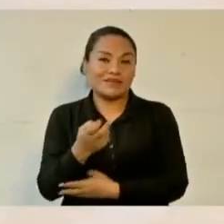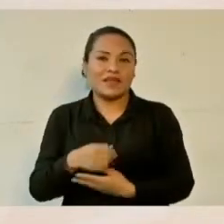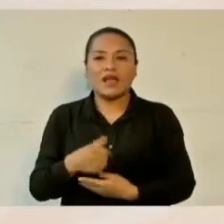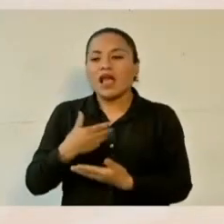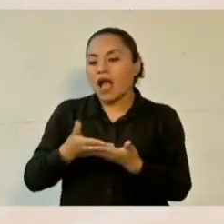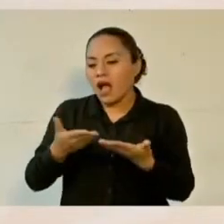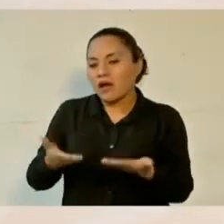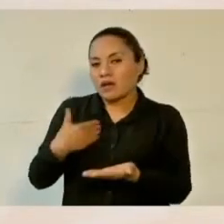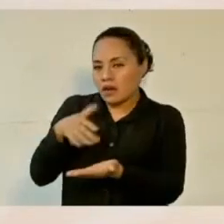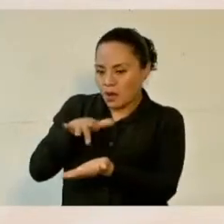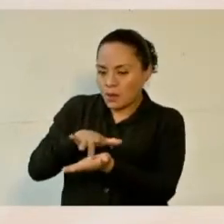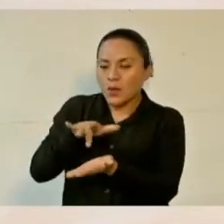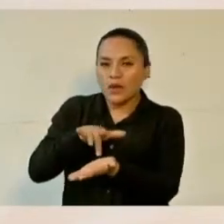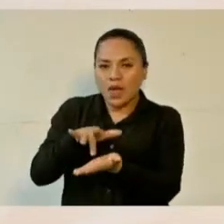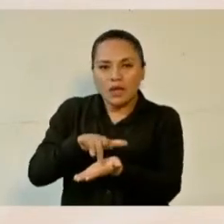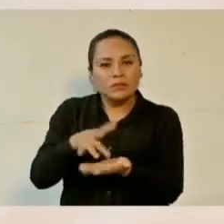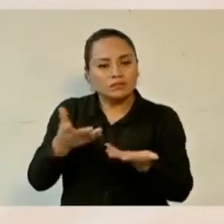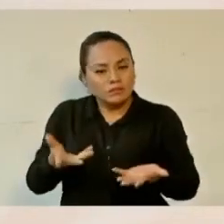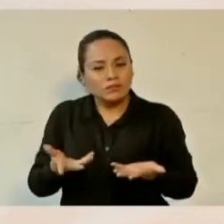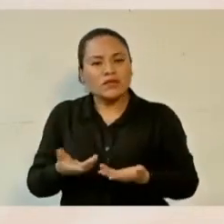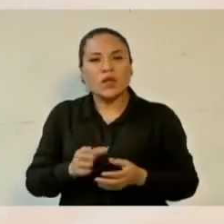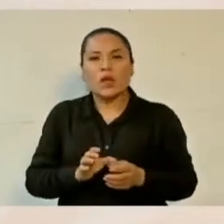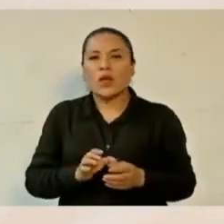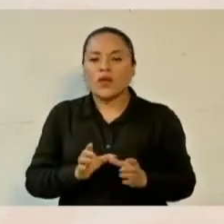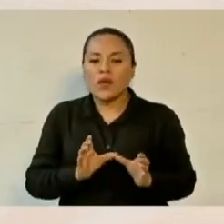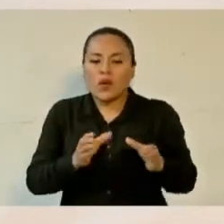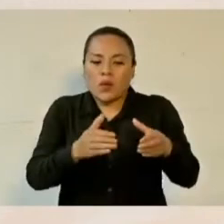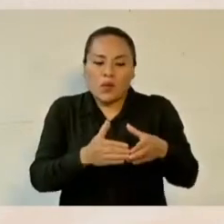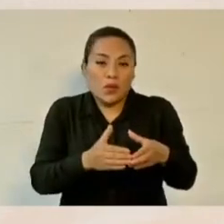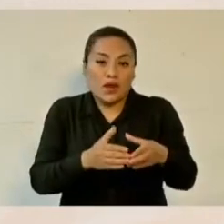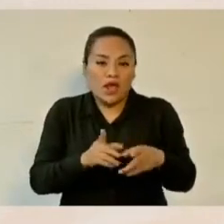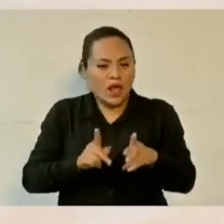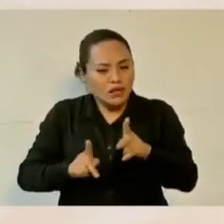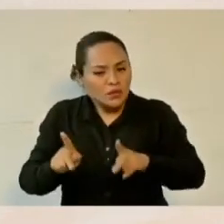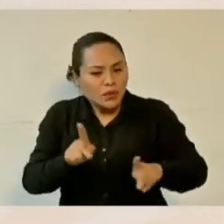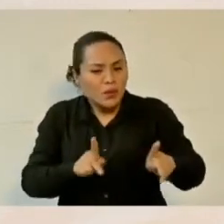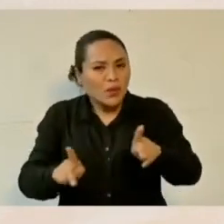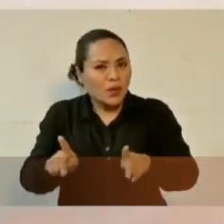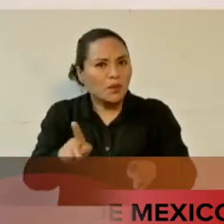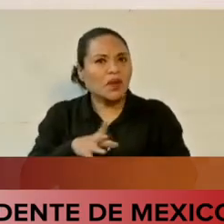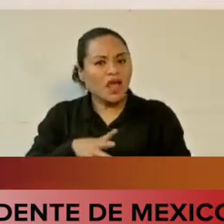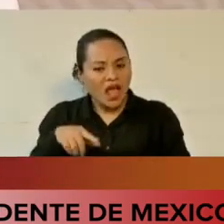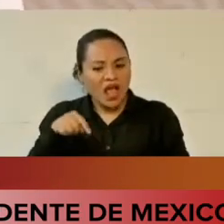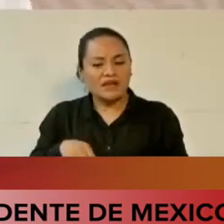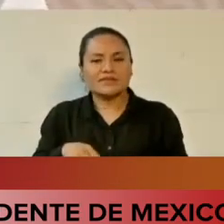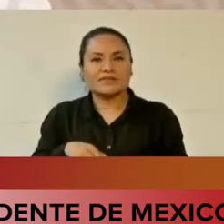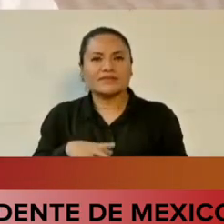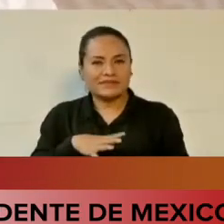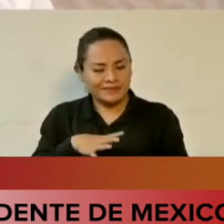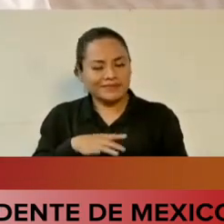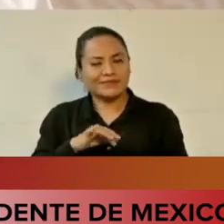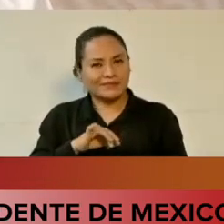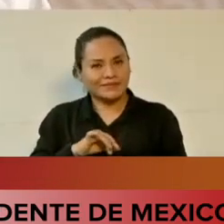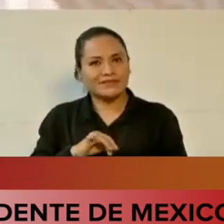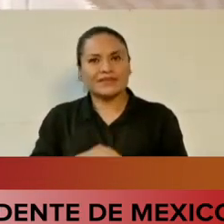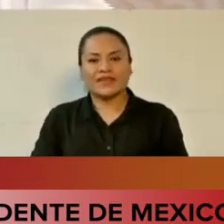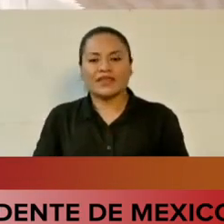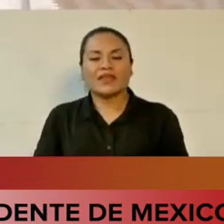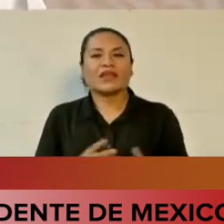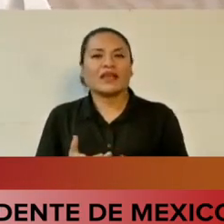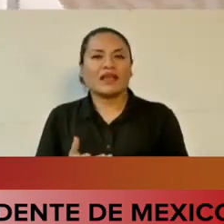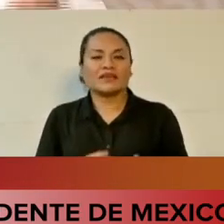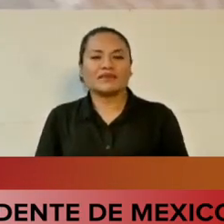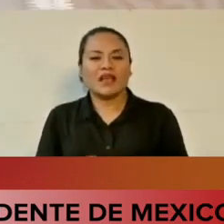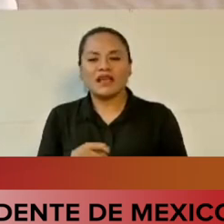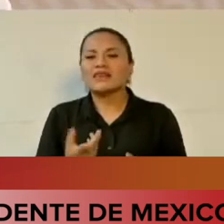apoyándonos con las comunidades, con los pueblos. Aquí sí que no aplica